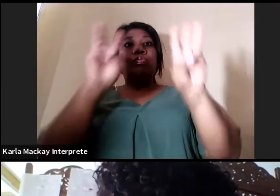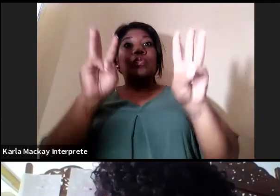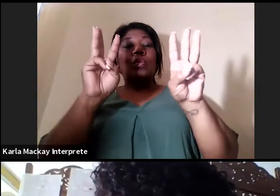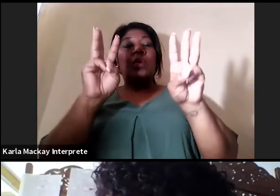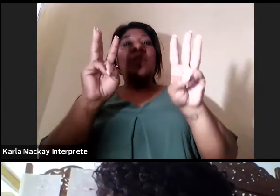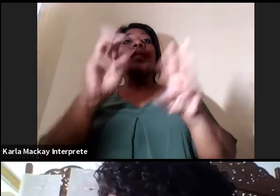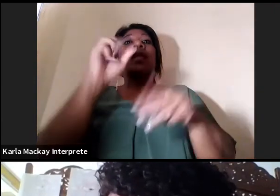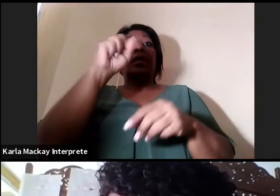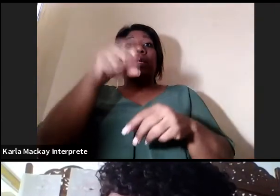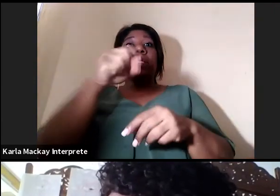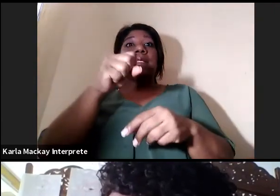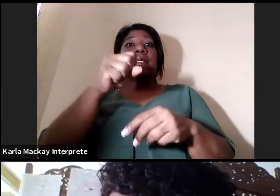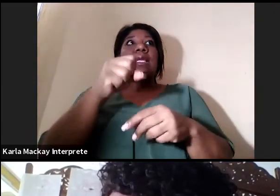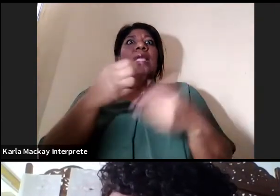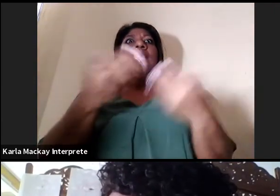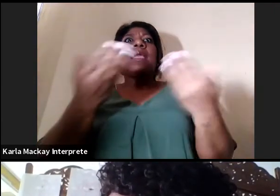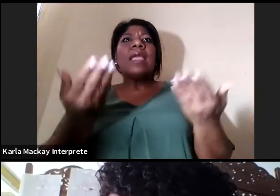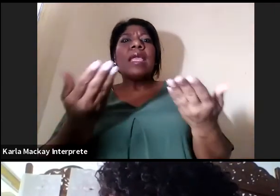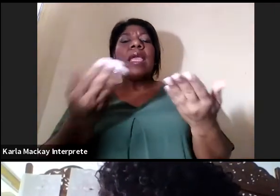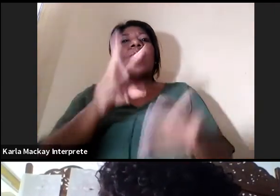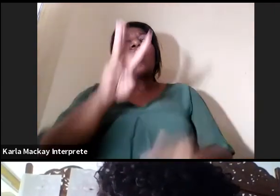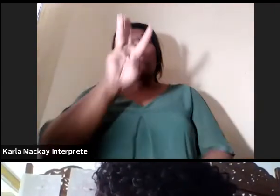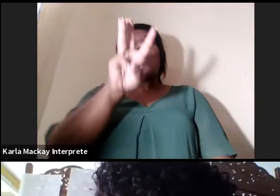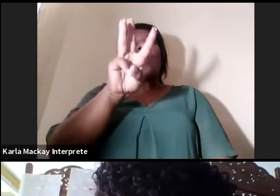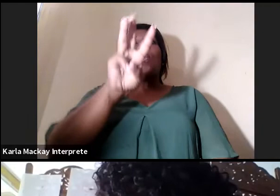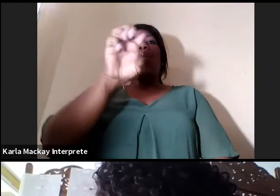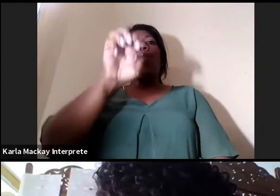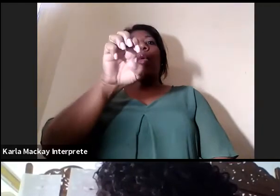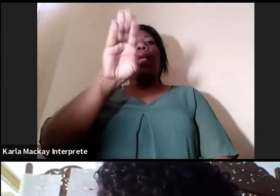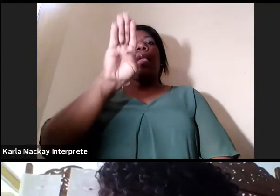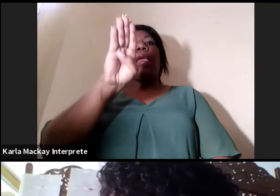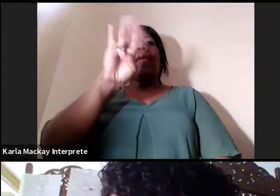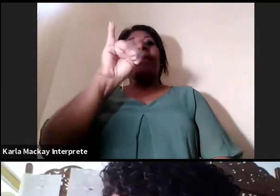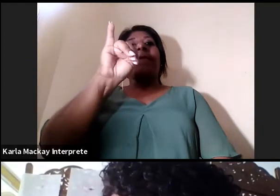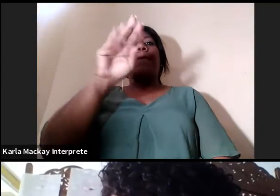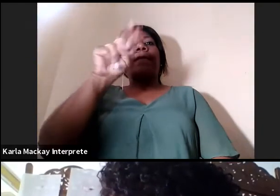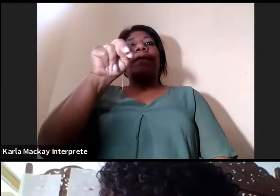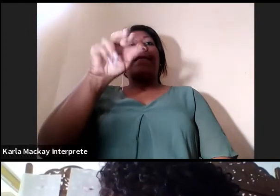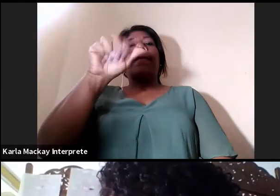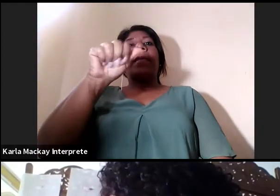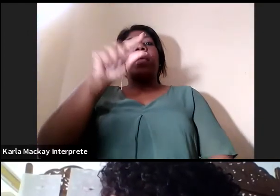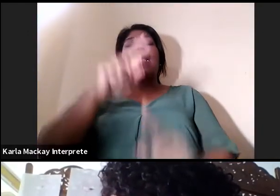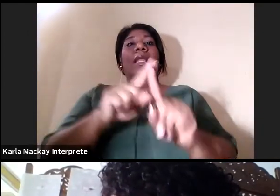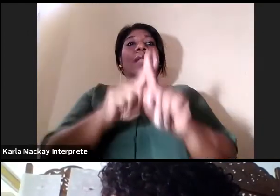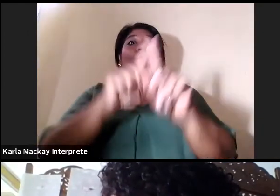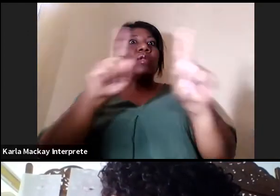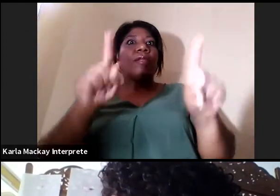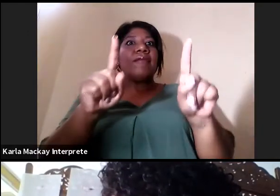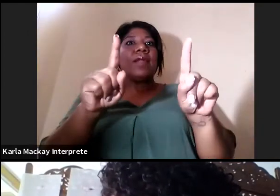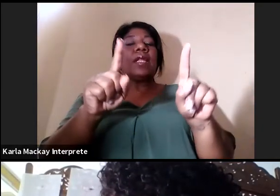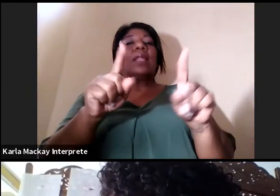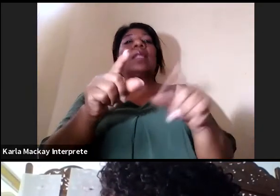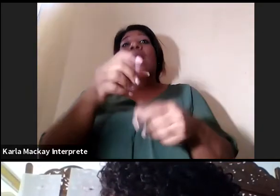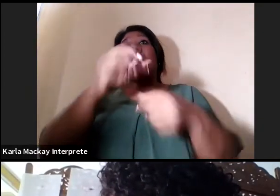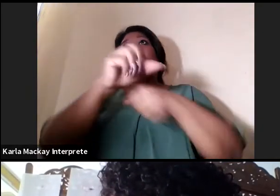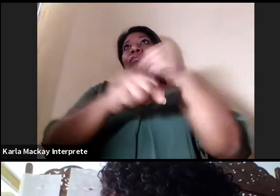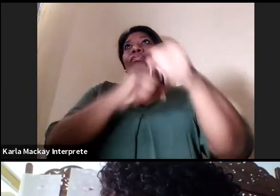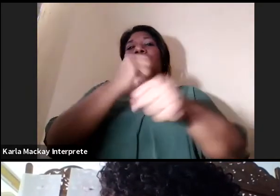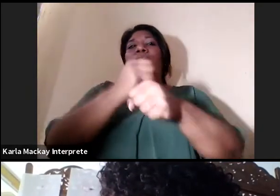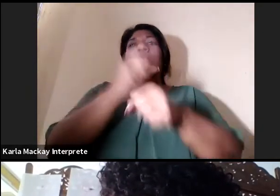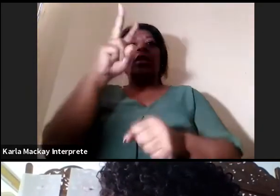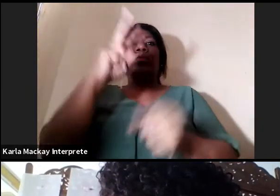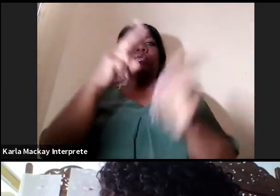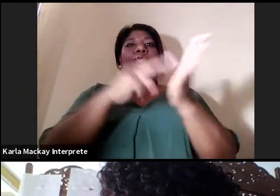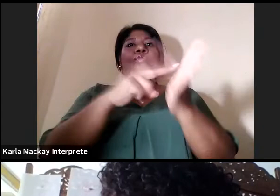hemos venido dando a través de este tiempo pandémico. Ha sido un año difícil para todos, pero aún así